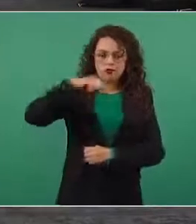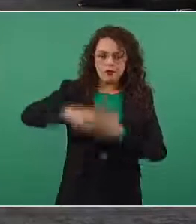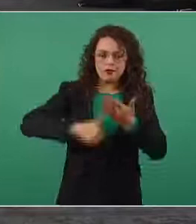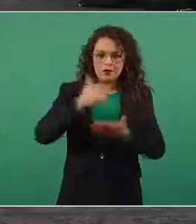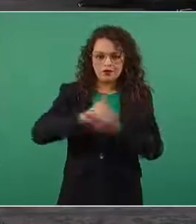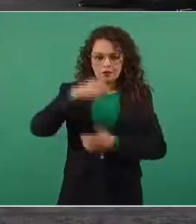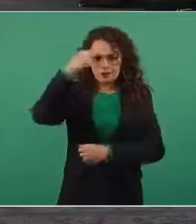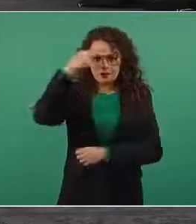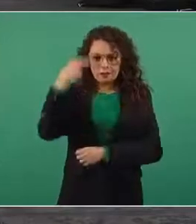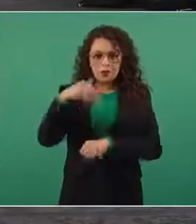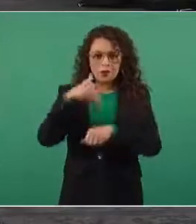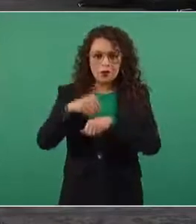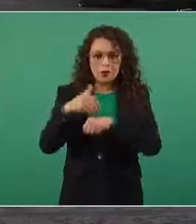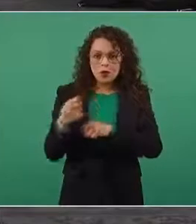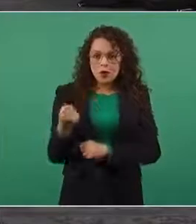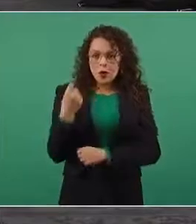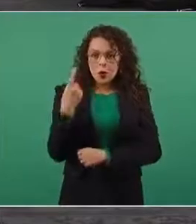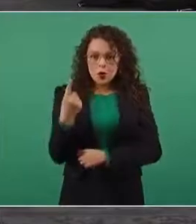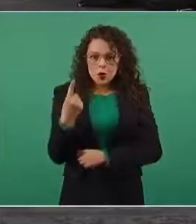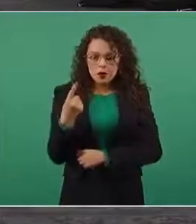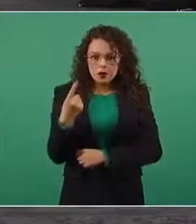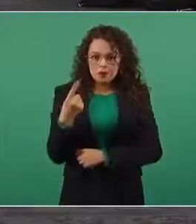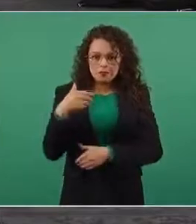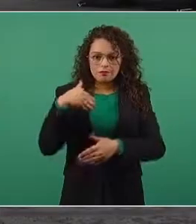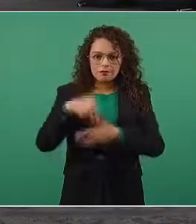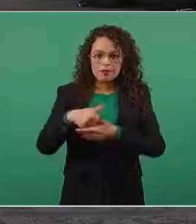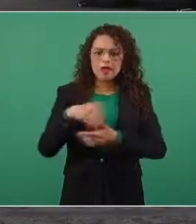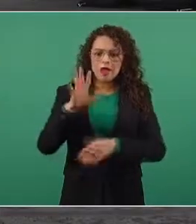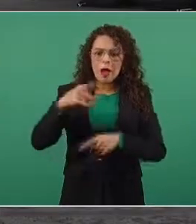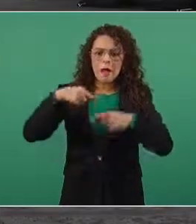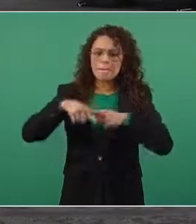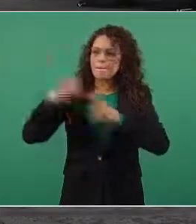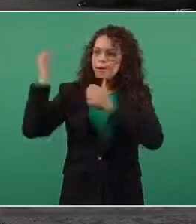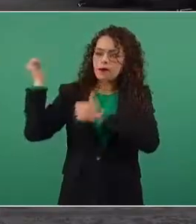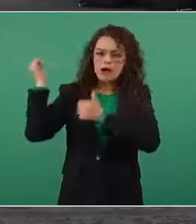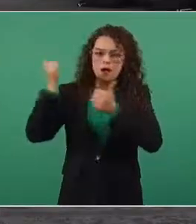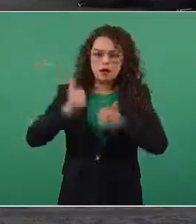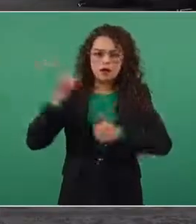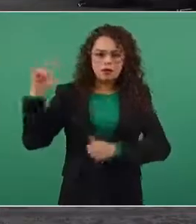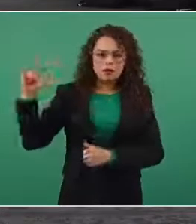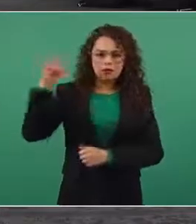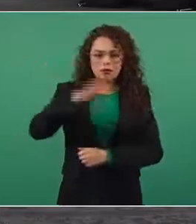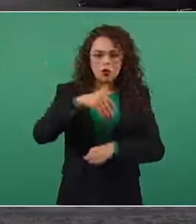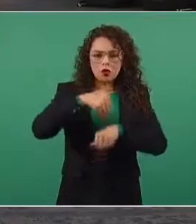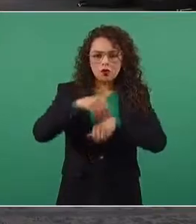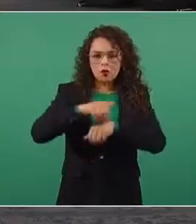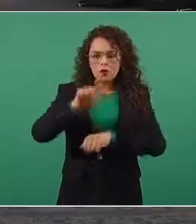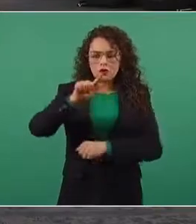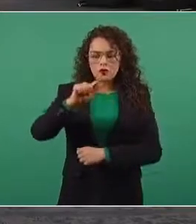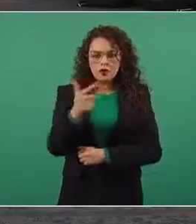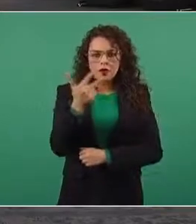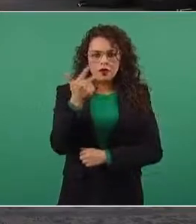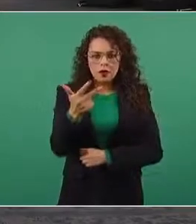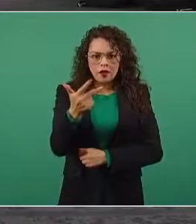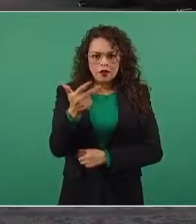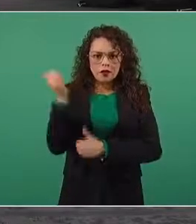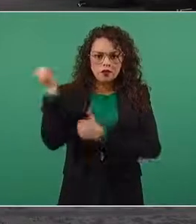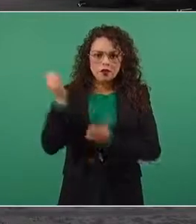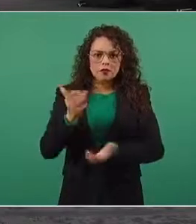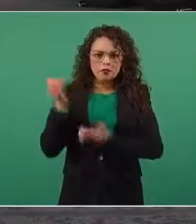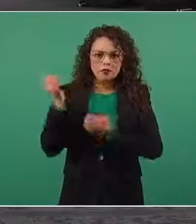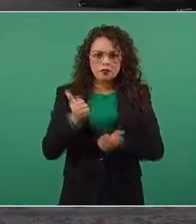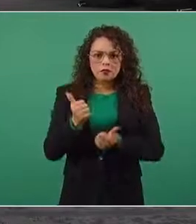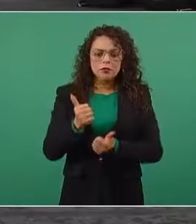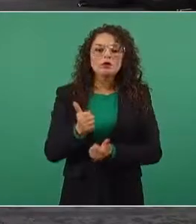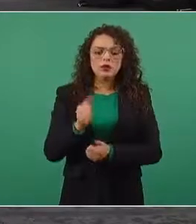la terminal número uno, señor, y estamos recibiendo el vuelo setenta y ocho con el embarque sesenta